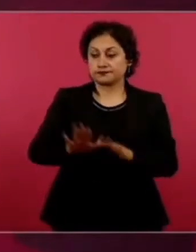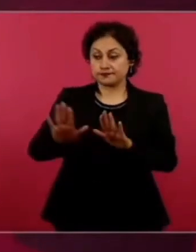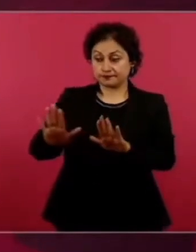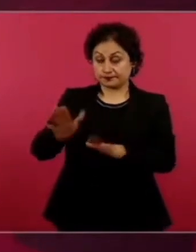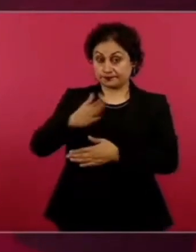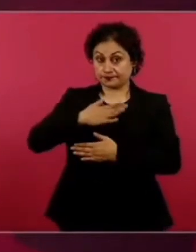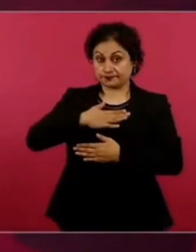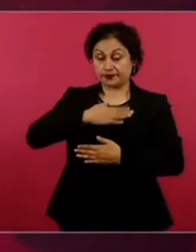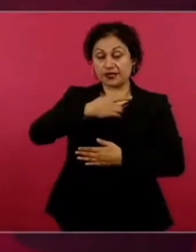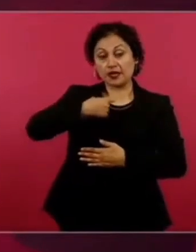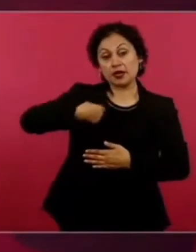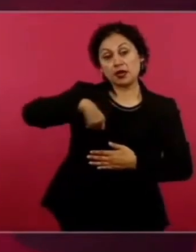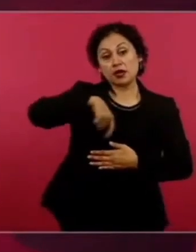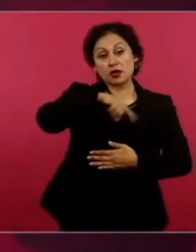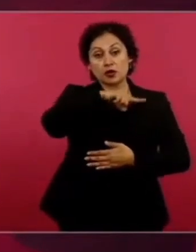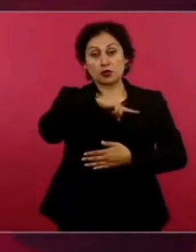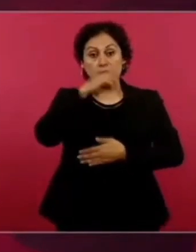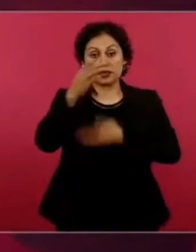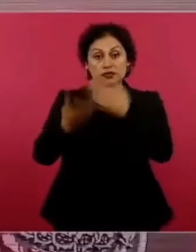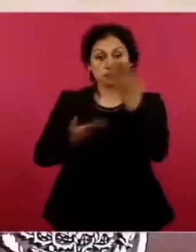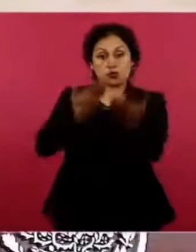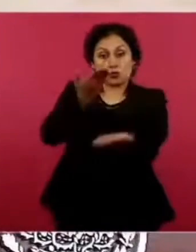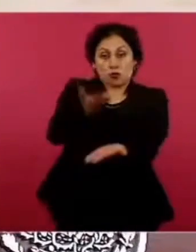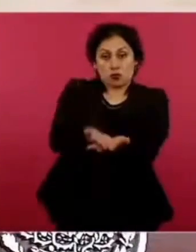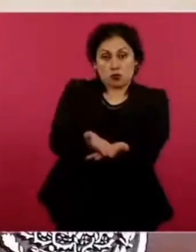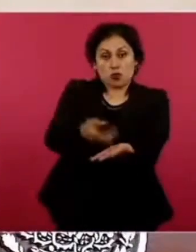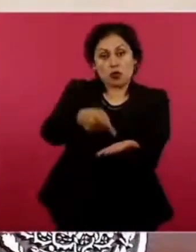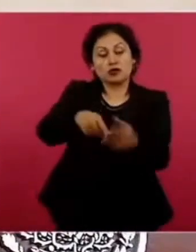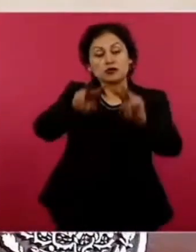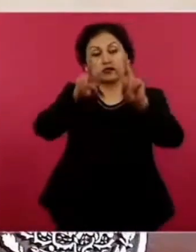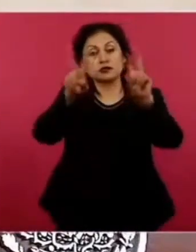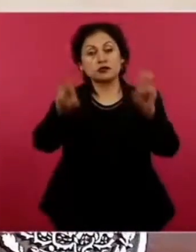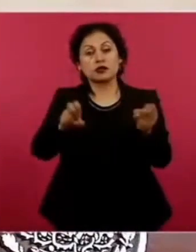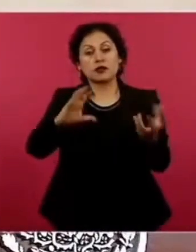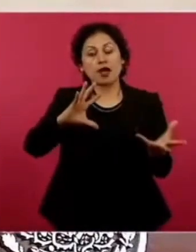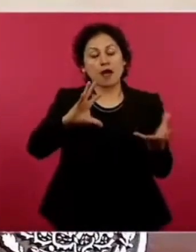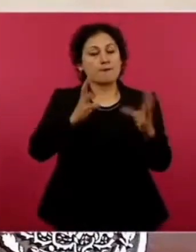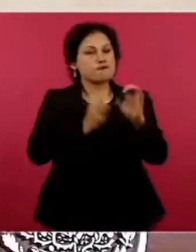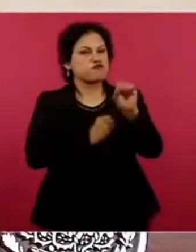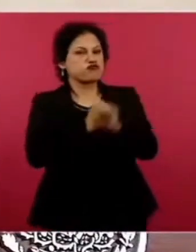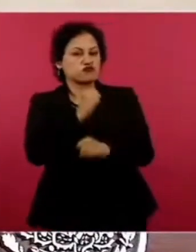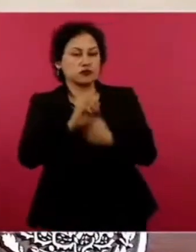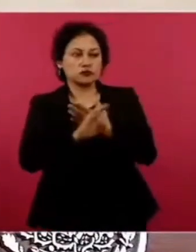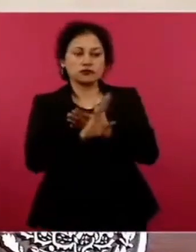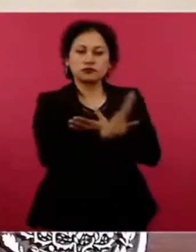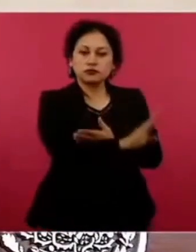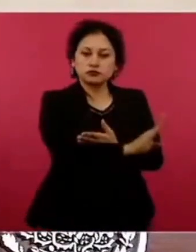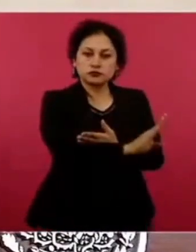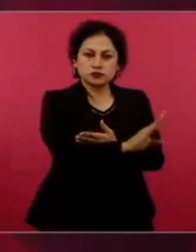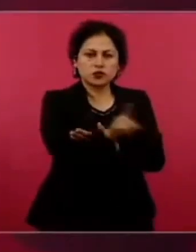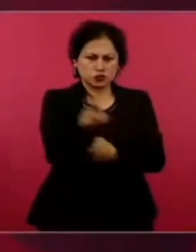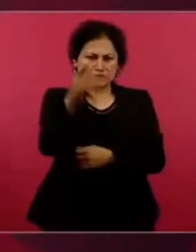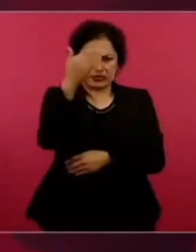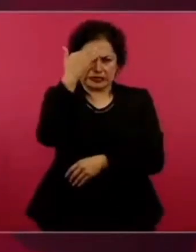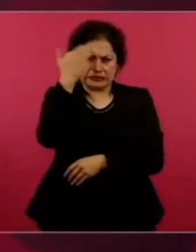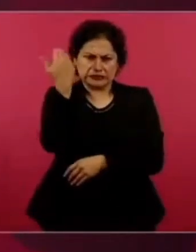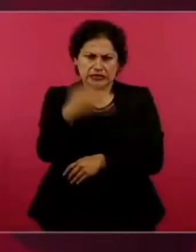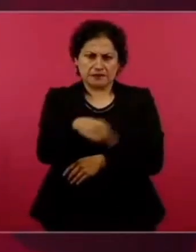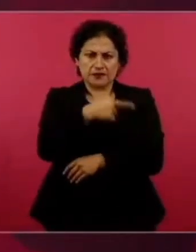violencia consiste, ustedes lo saben, en que se atiendan las causas.